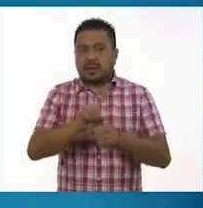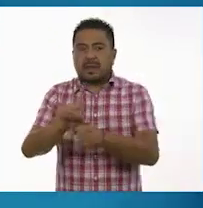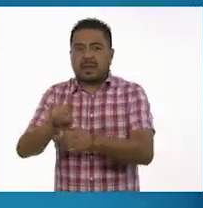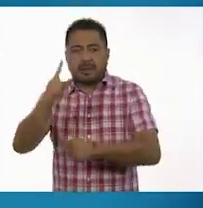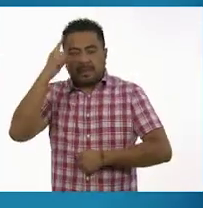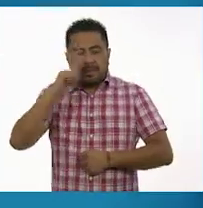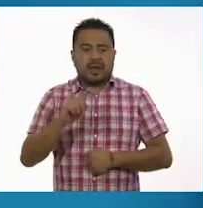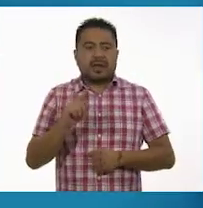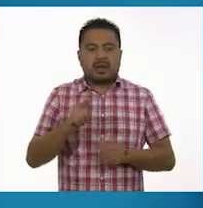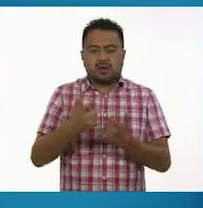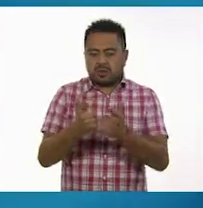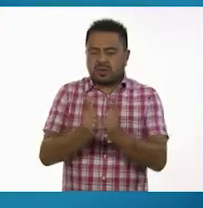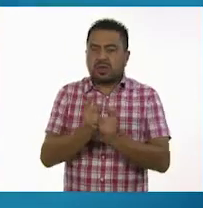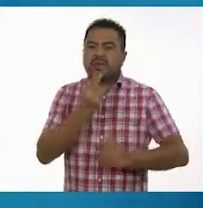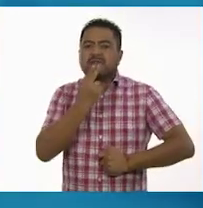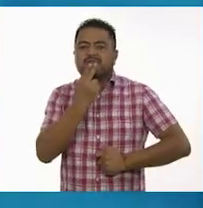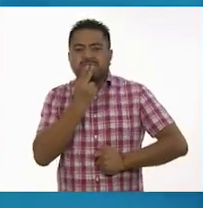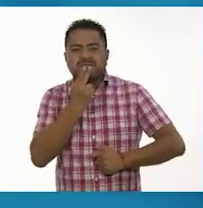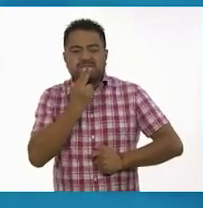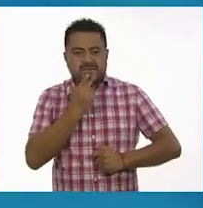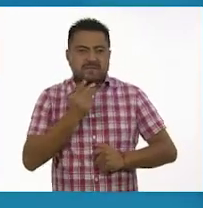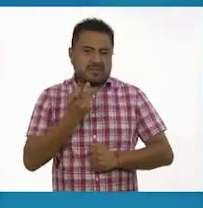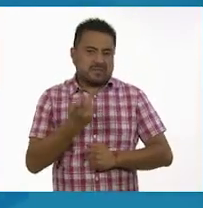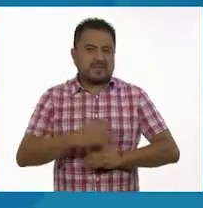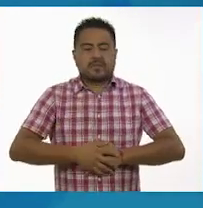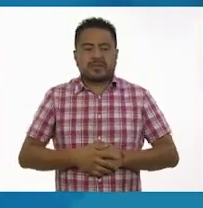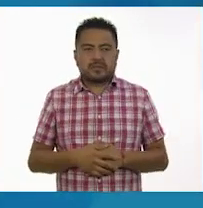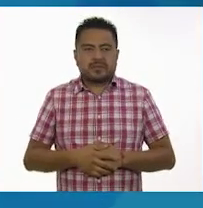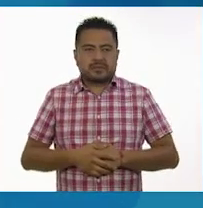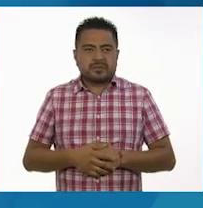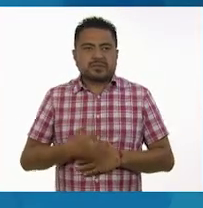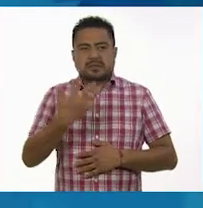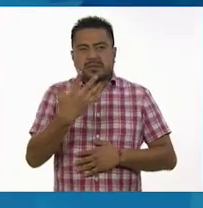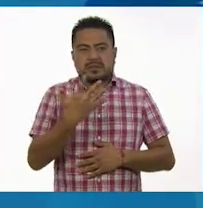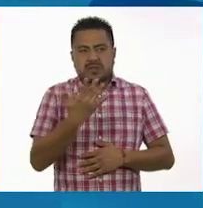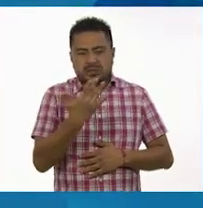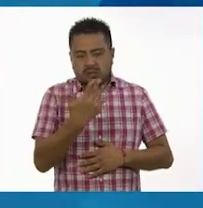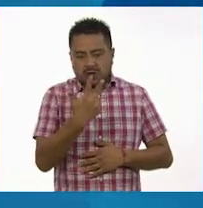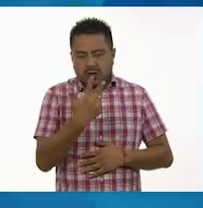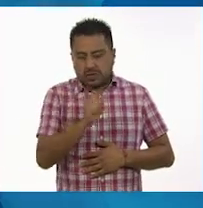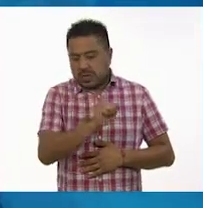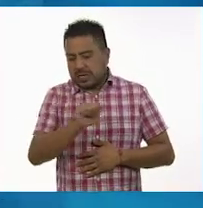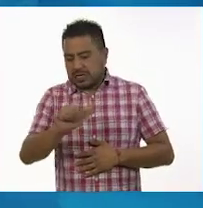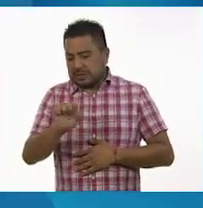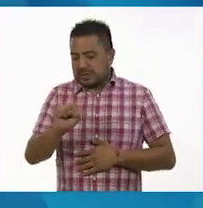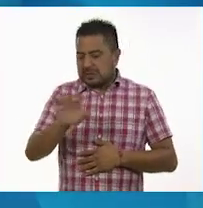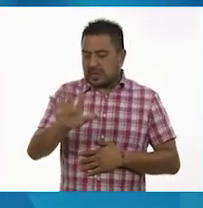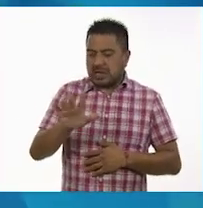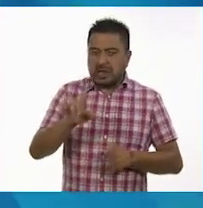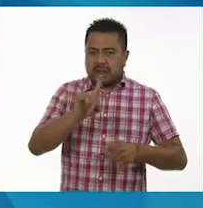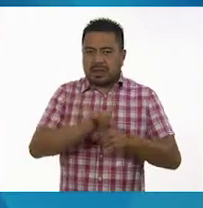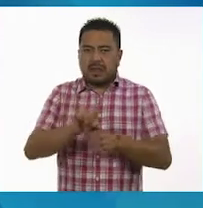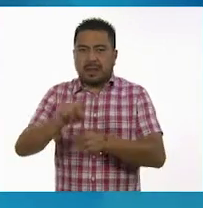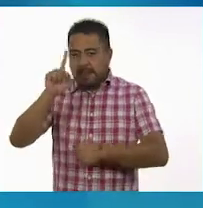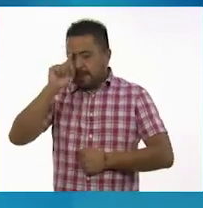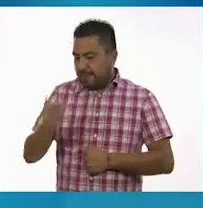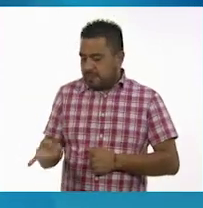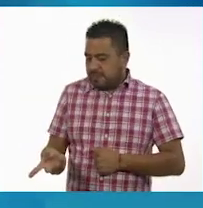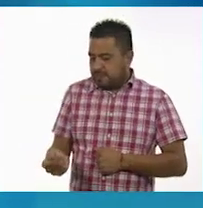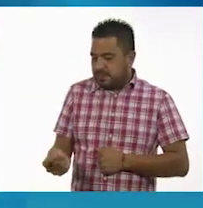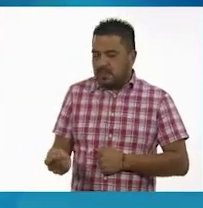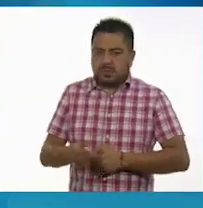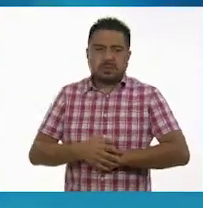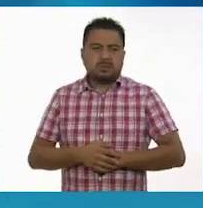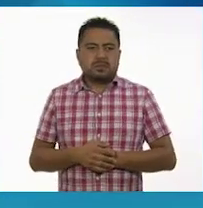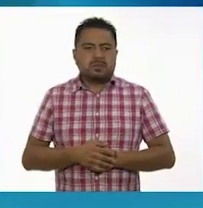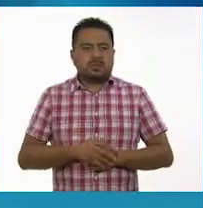para las especies de ardillas más pequeñas. De 58 a 65 días para los perros.